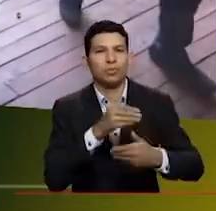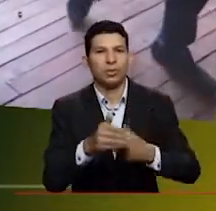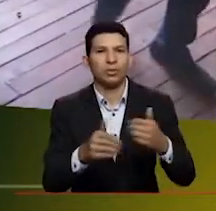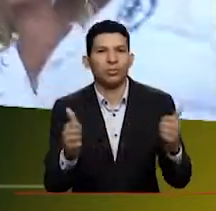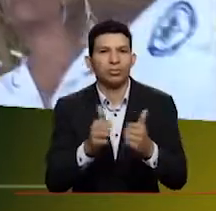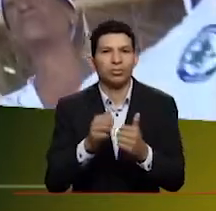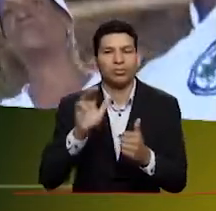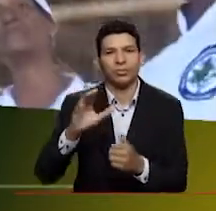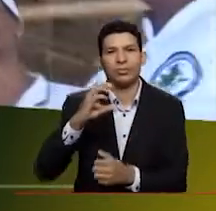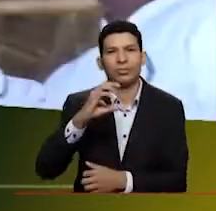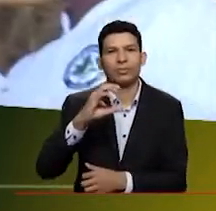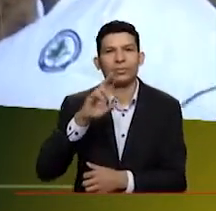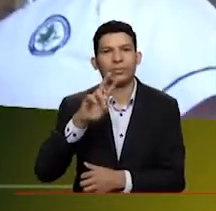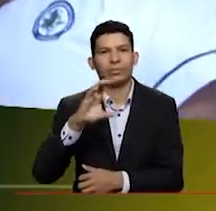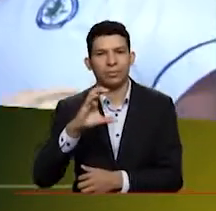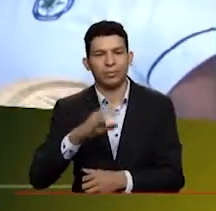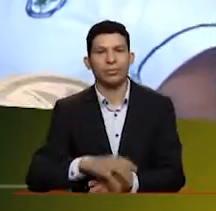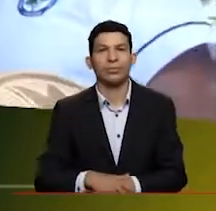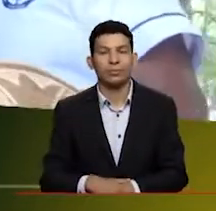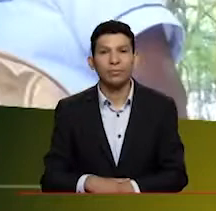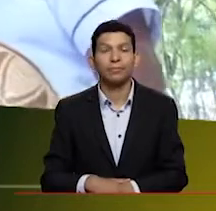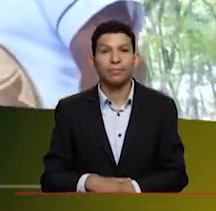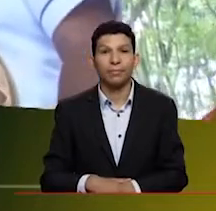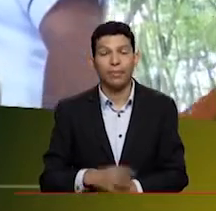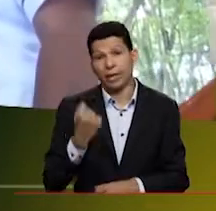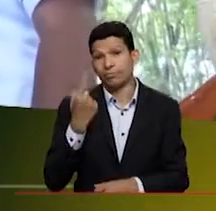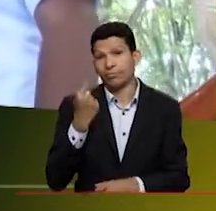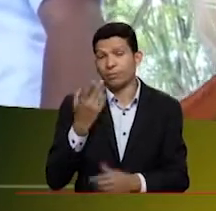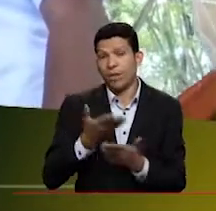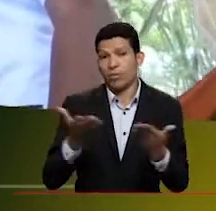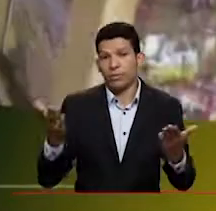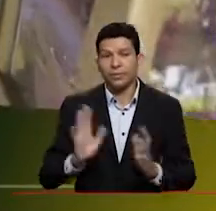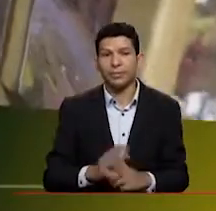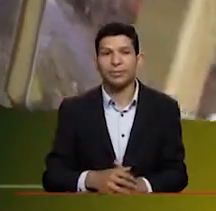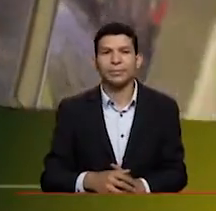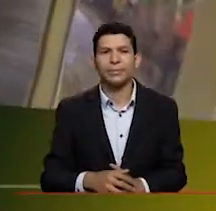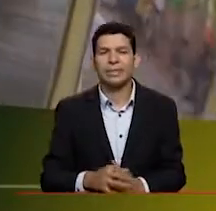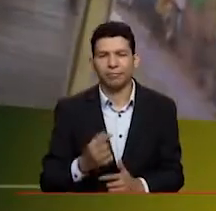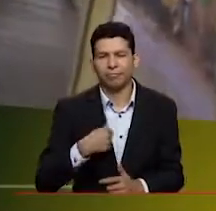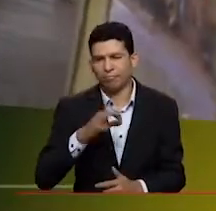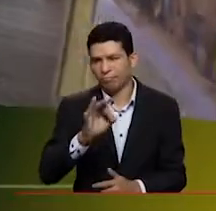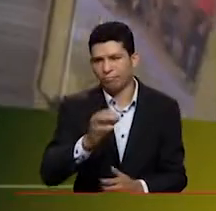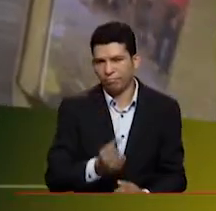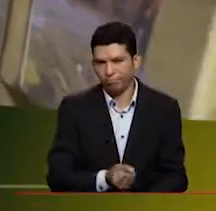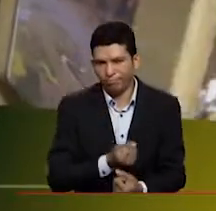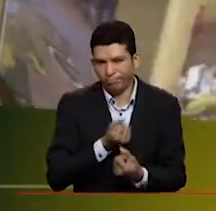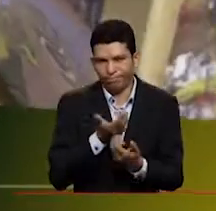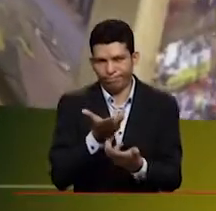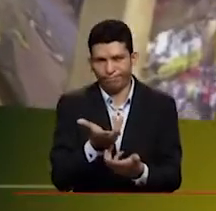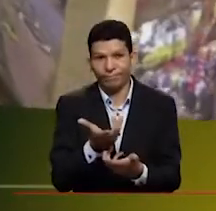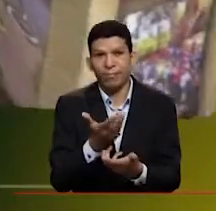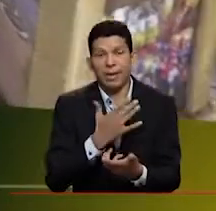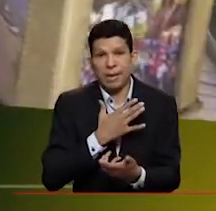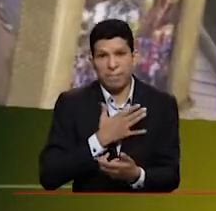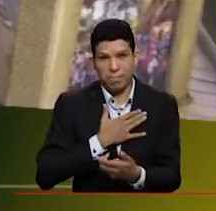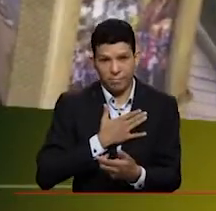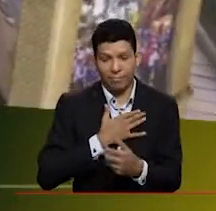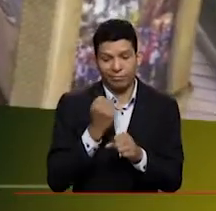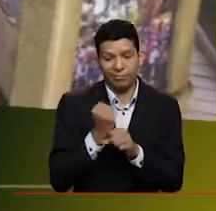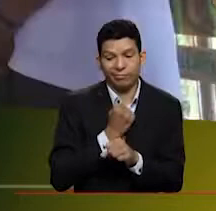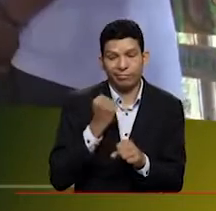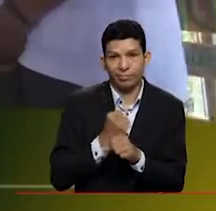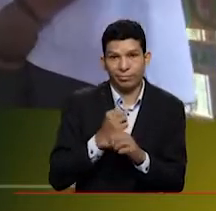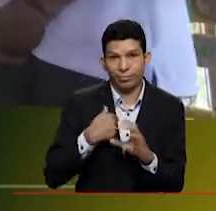con la CBC. O bueno, yo tengo que confesar que más allá de mis labores, digamos, en la